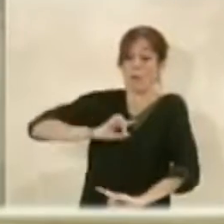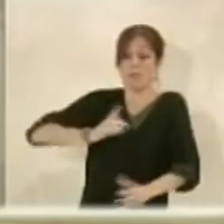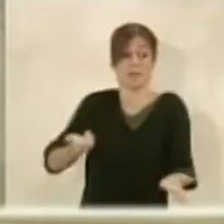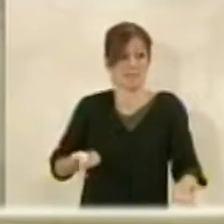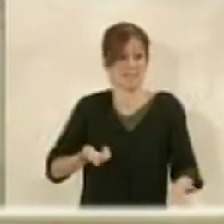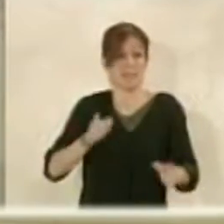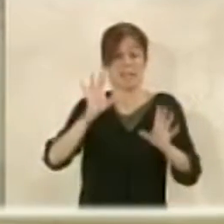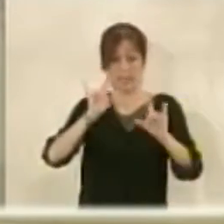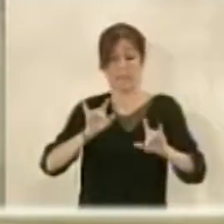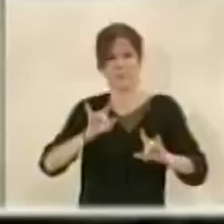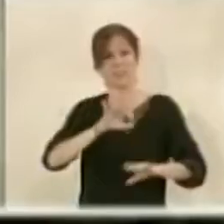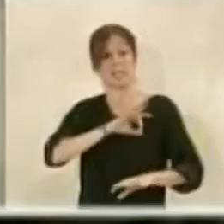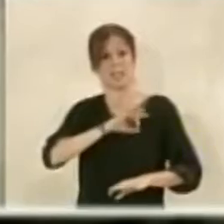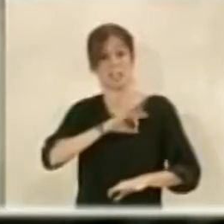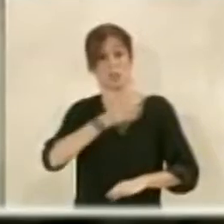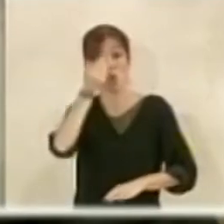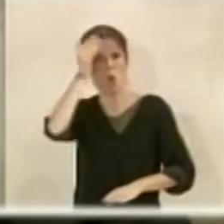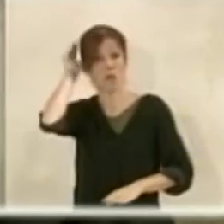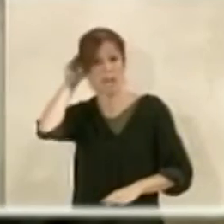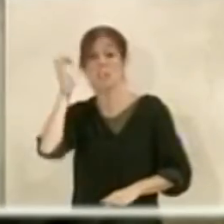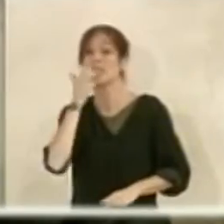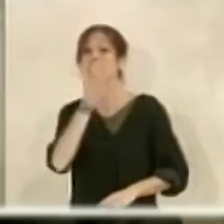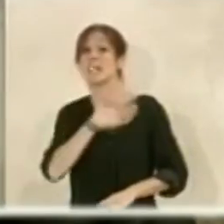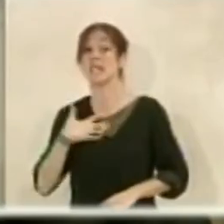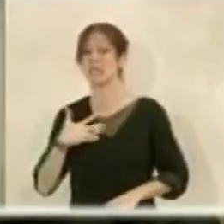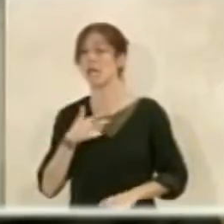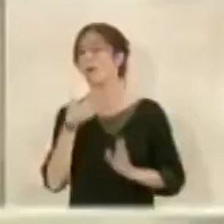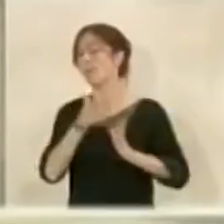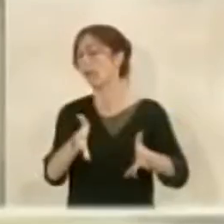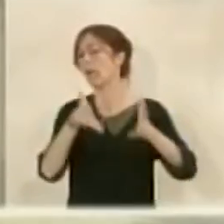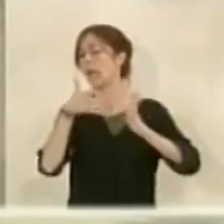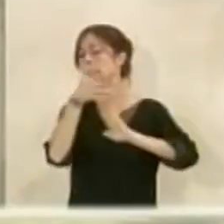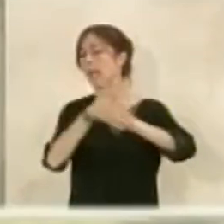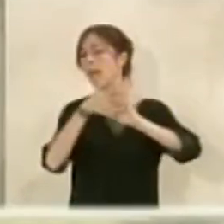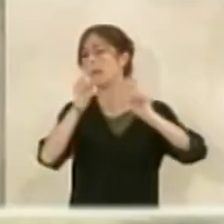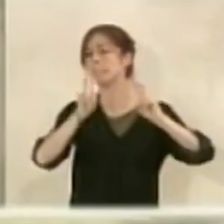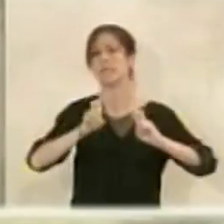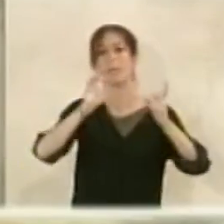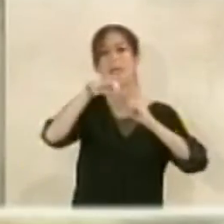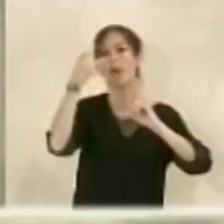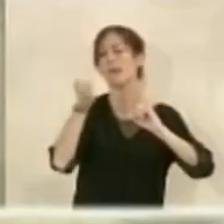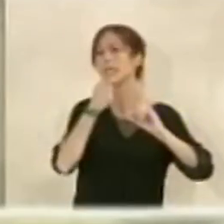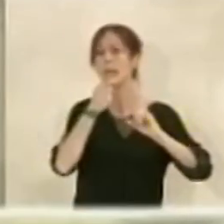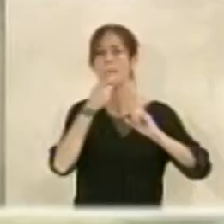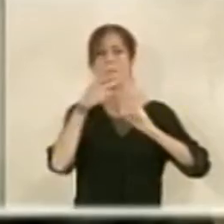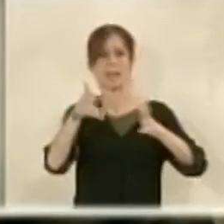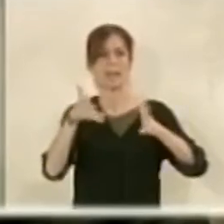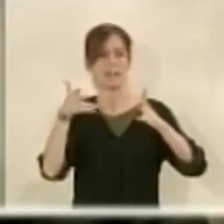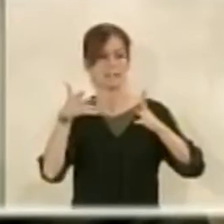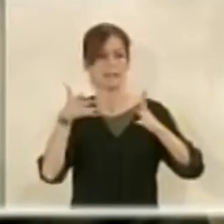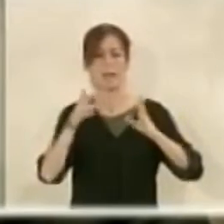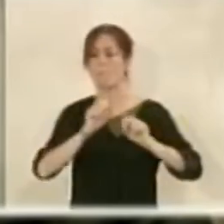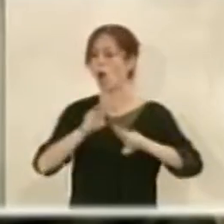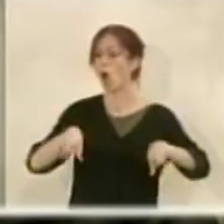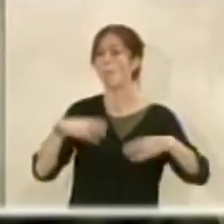sí yo señor Cazorla cuando quiera hacemos un pleno monográfico a me encanta hablar del cambio en ley de cualquier elemento de esta ciudad esté mejor